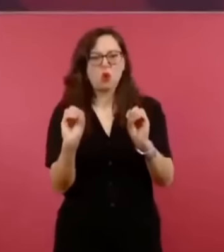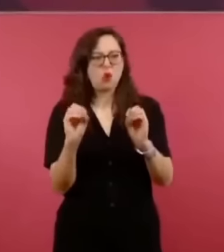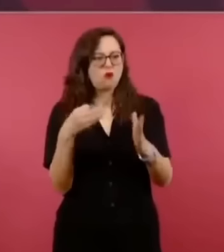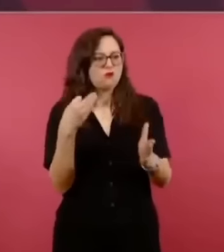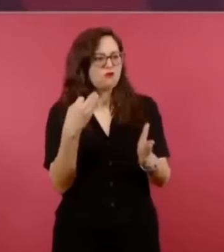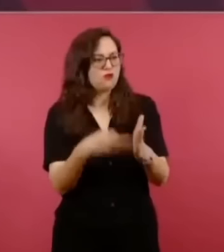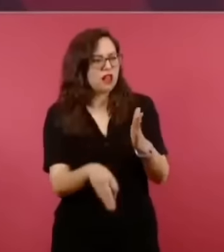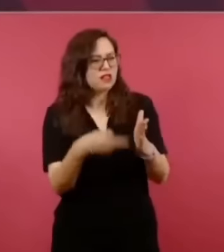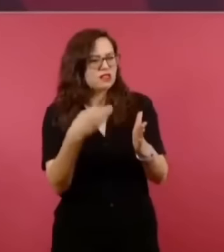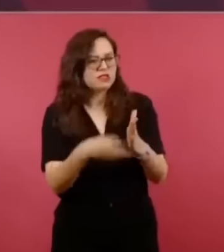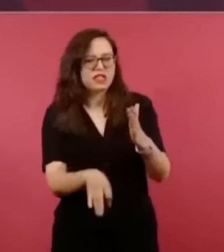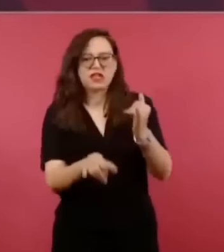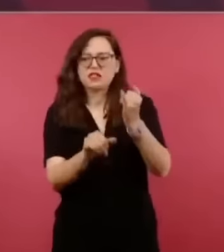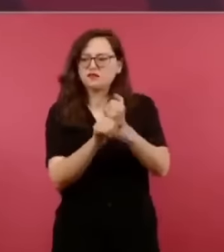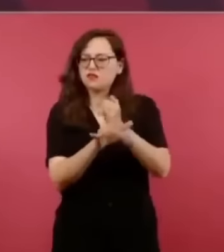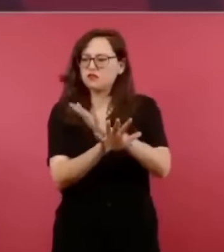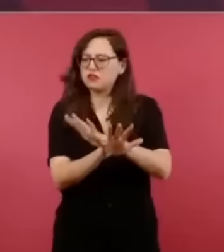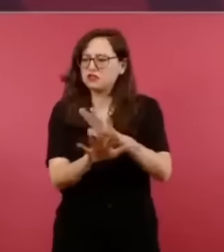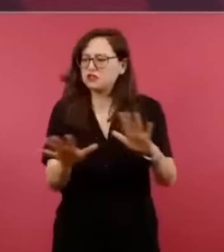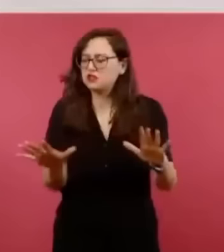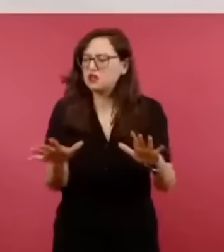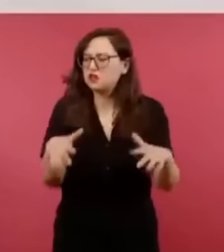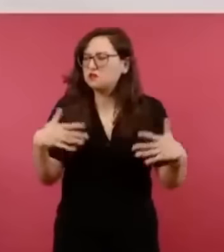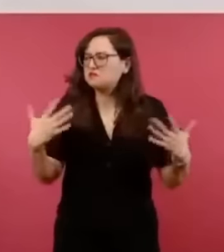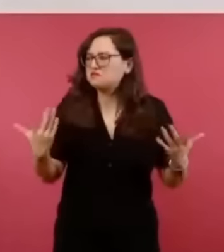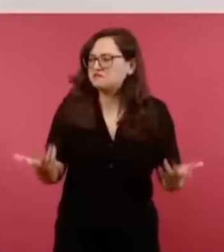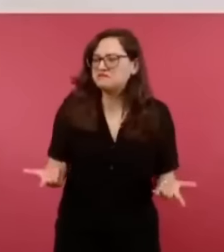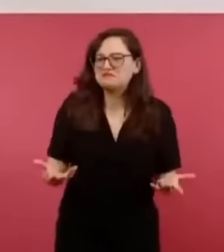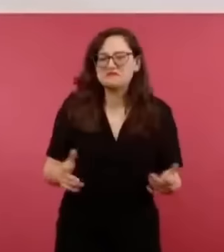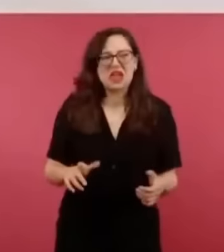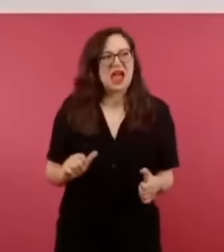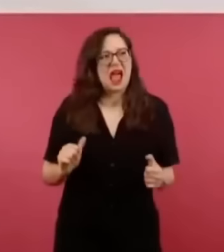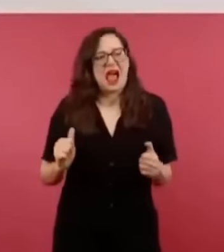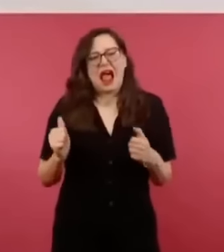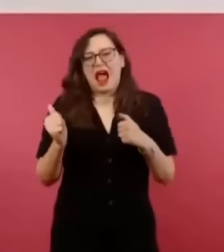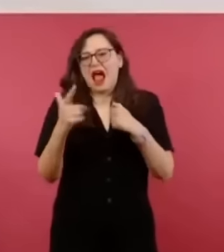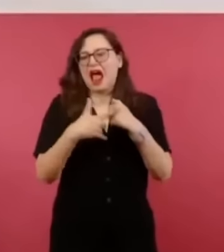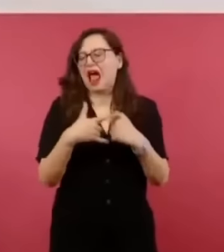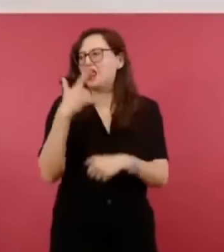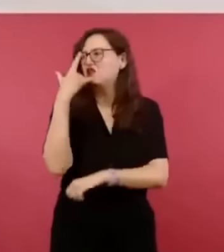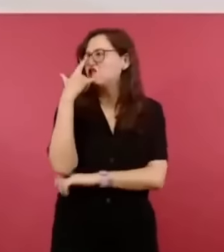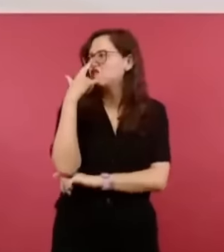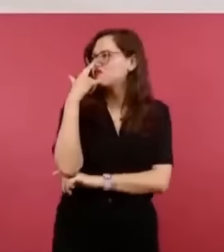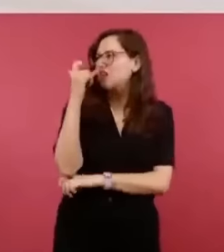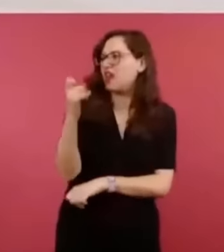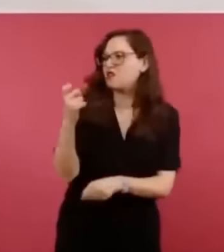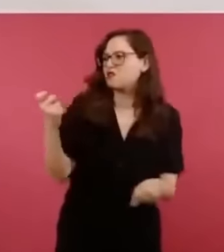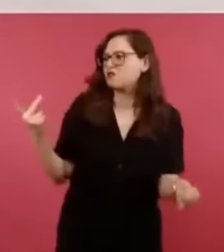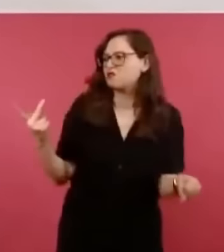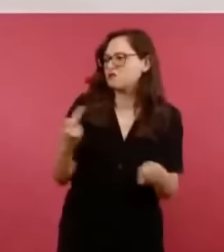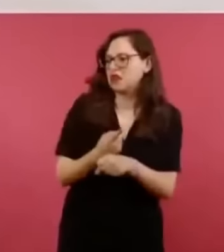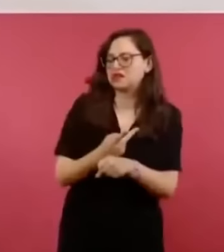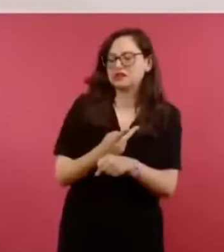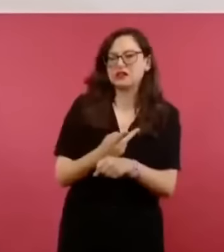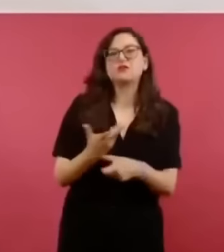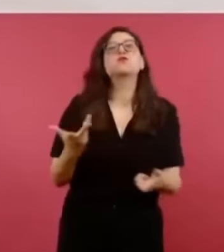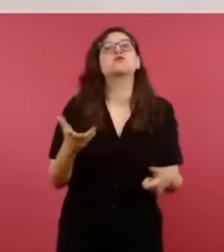que firmaron personalidades